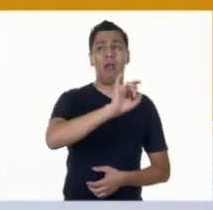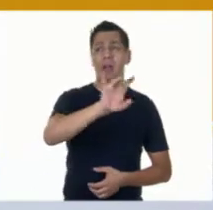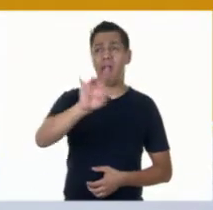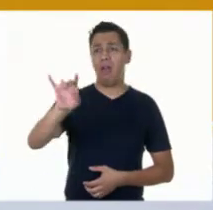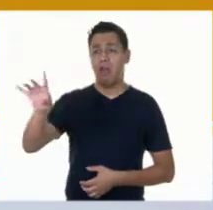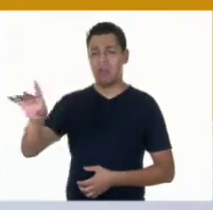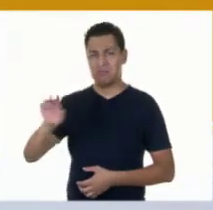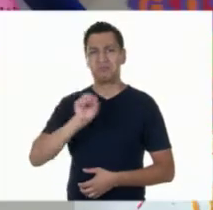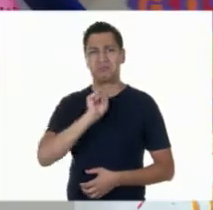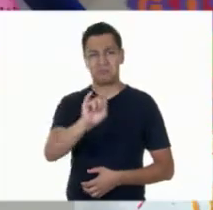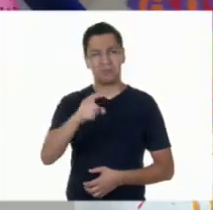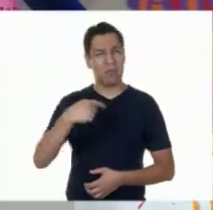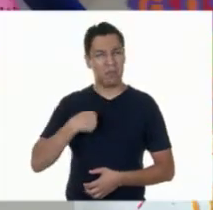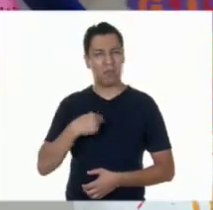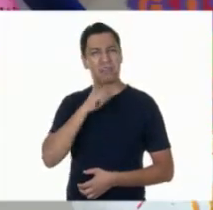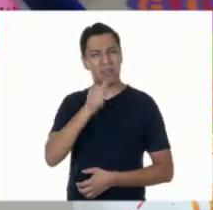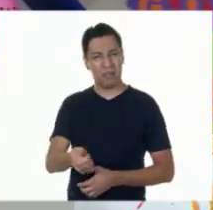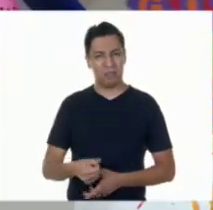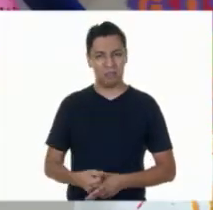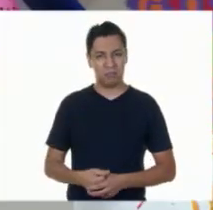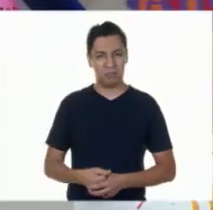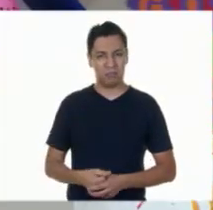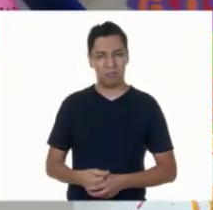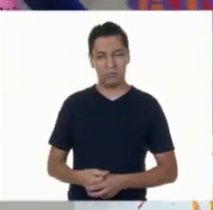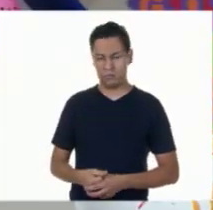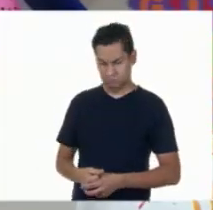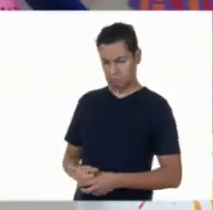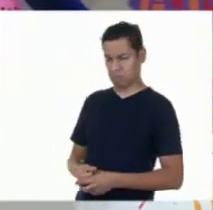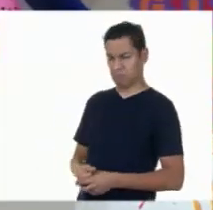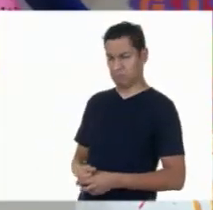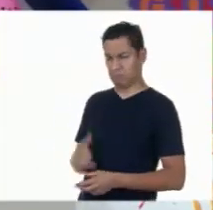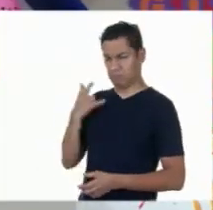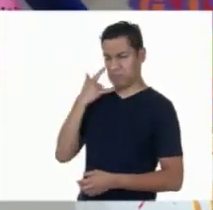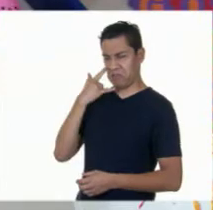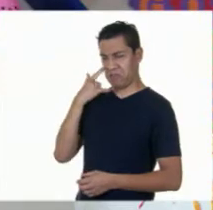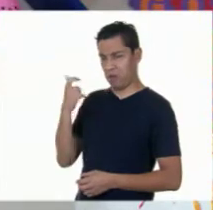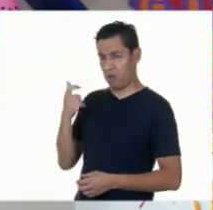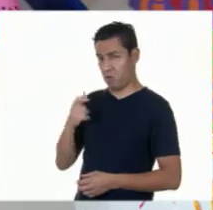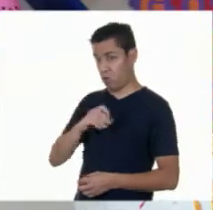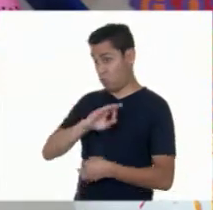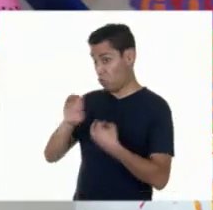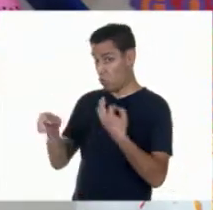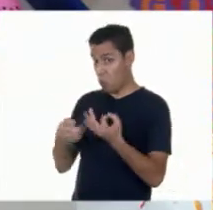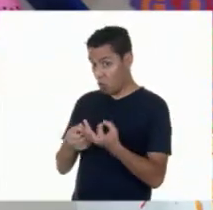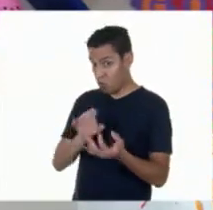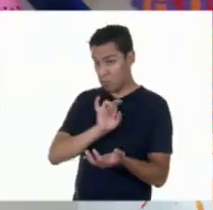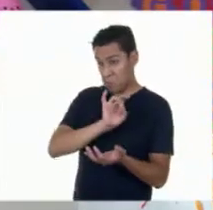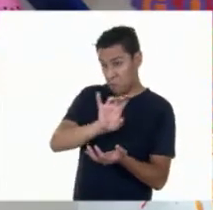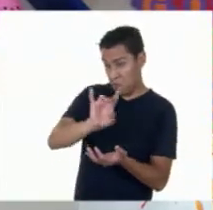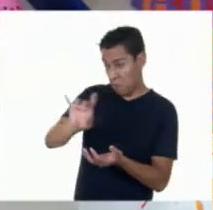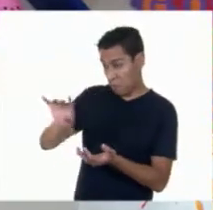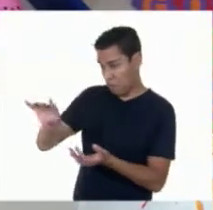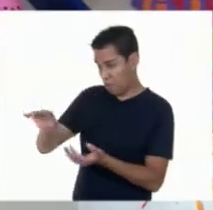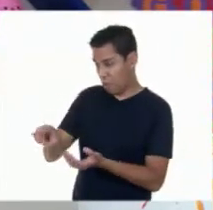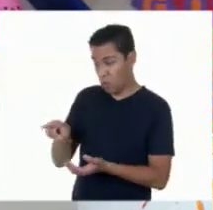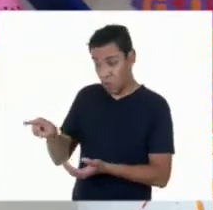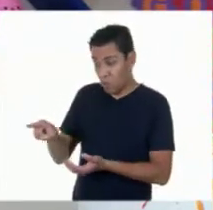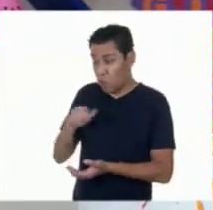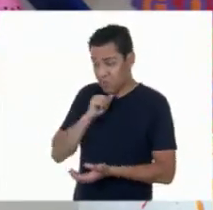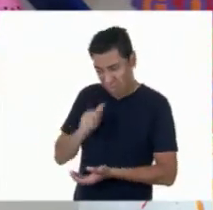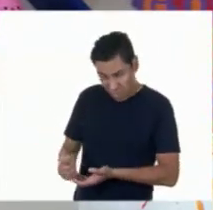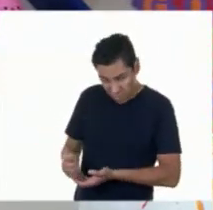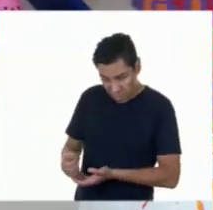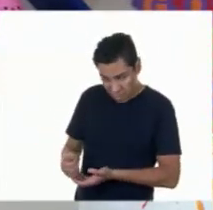Me parece muy extraño que les haya llegado la invitación y solo la tuya no haya tenido la